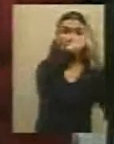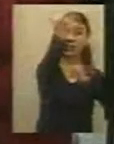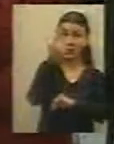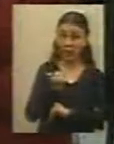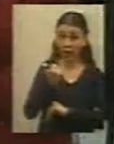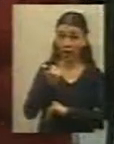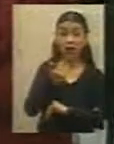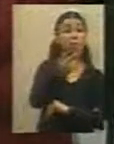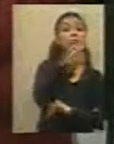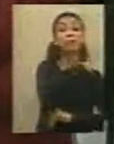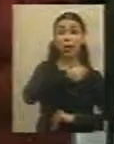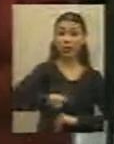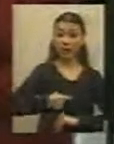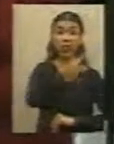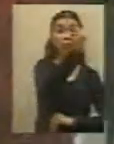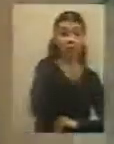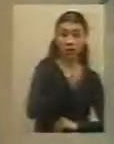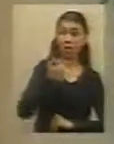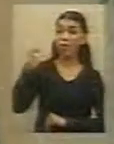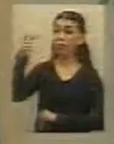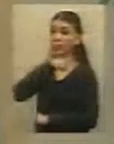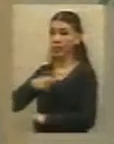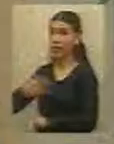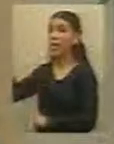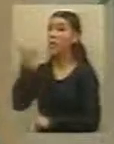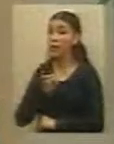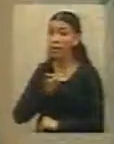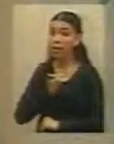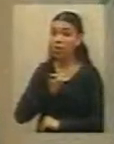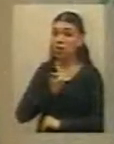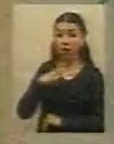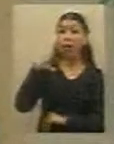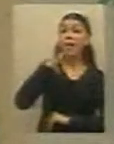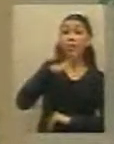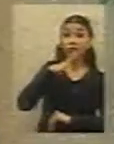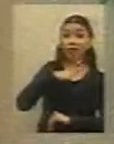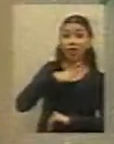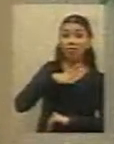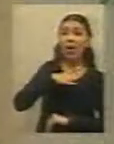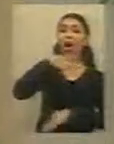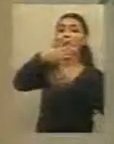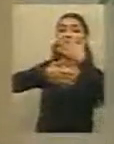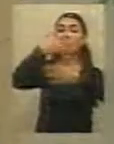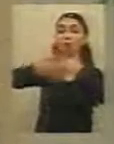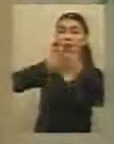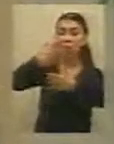espacio verde, que no hay nada cerca para que los chicos jueguen. Es más, yo cuando fui, vi que los chiquitos están jugando en la calle.